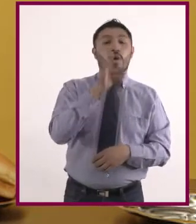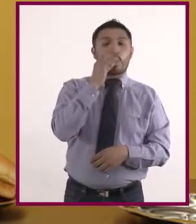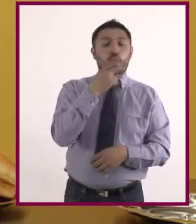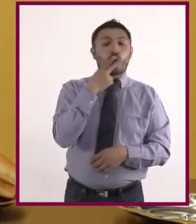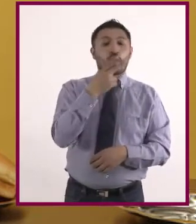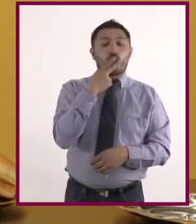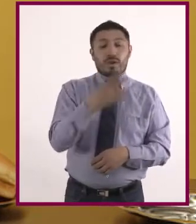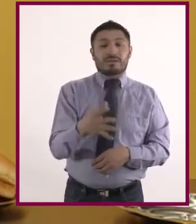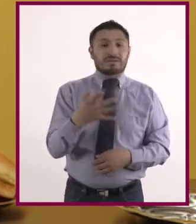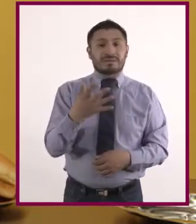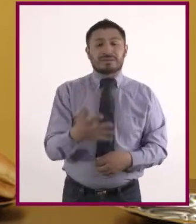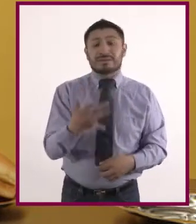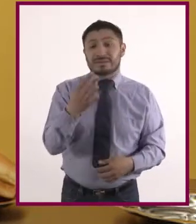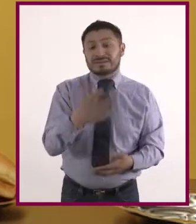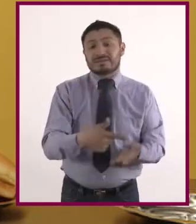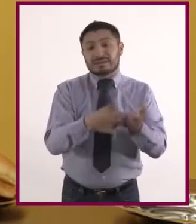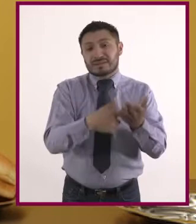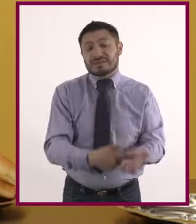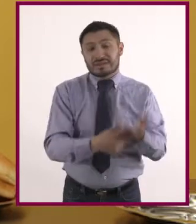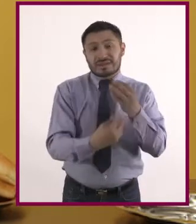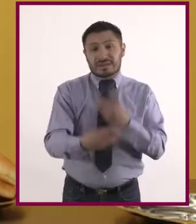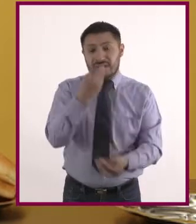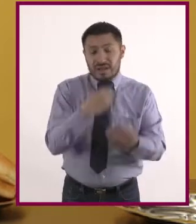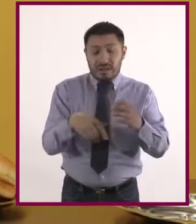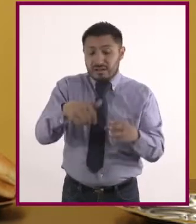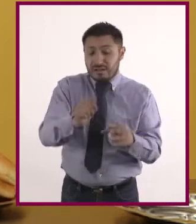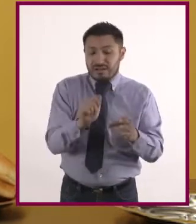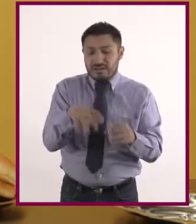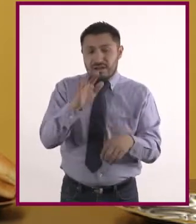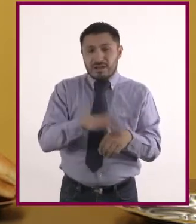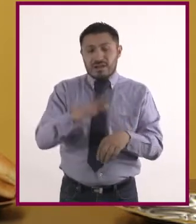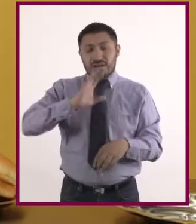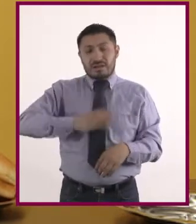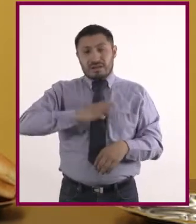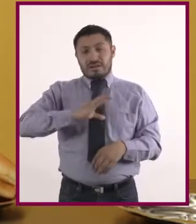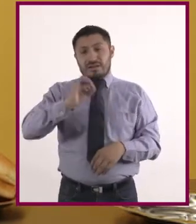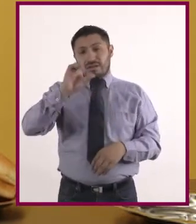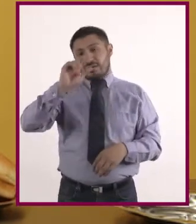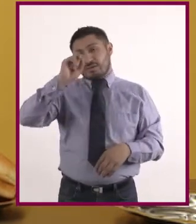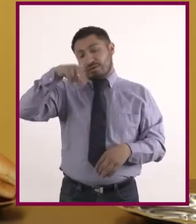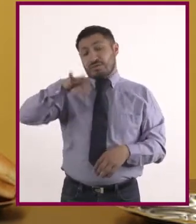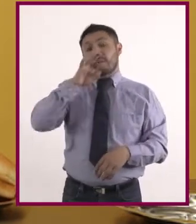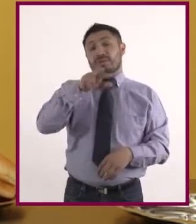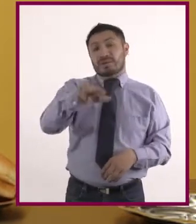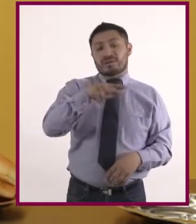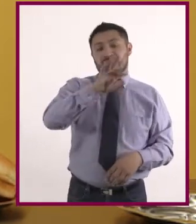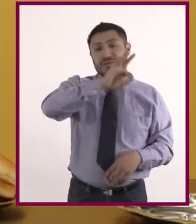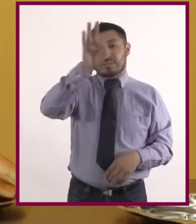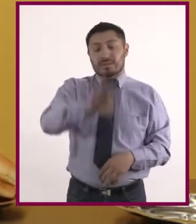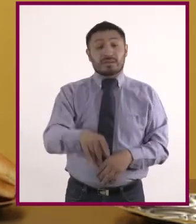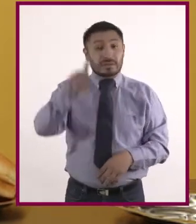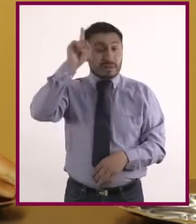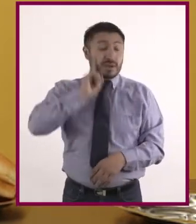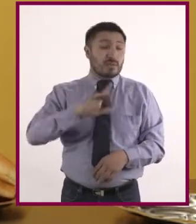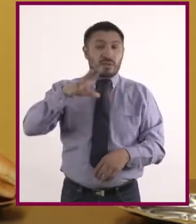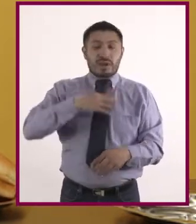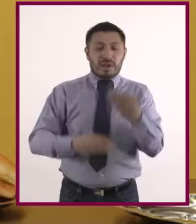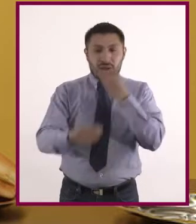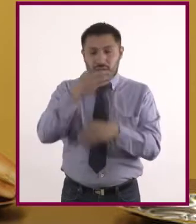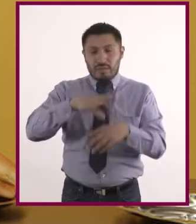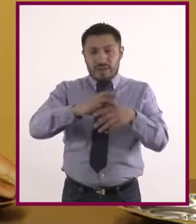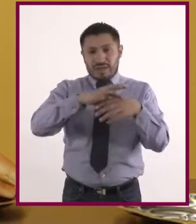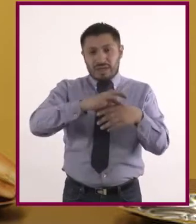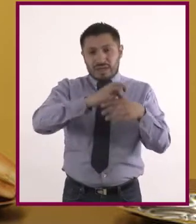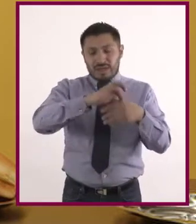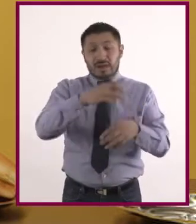50 gramos de carne procesada consumida aumenta el riesgo de cáncer de colon en un 18%. Las mujeres que consumen carne roja